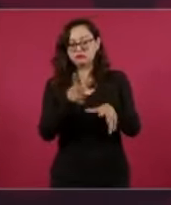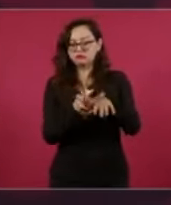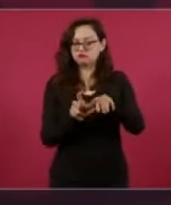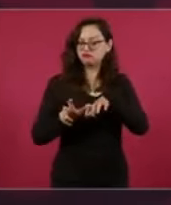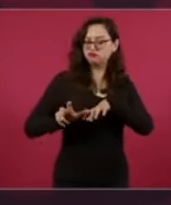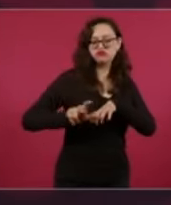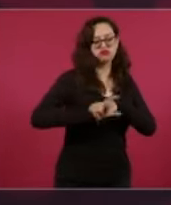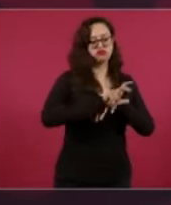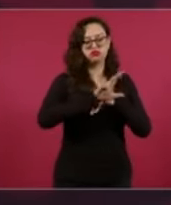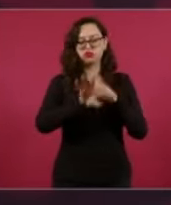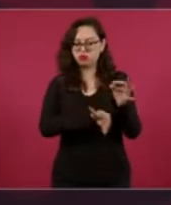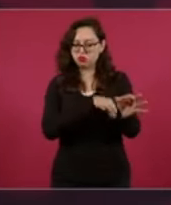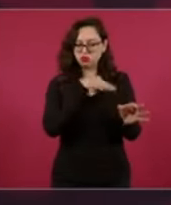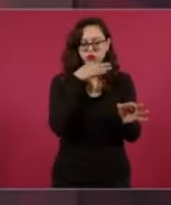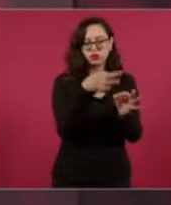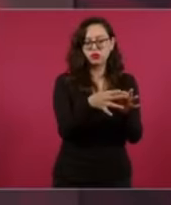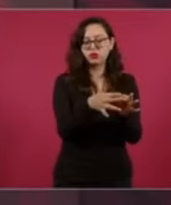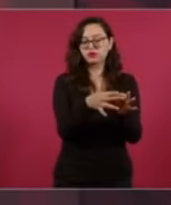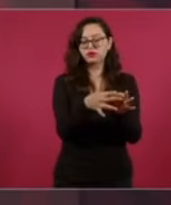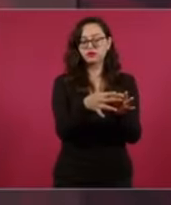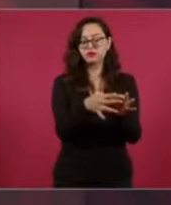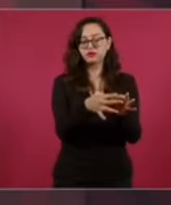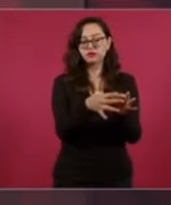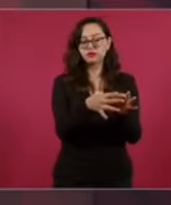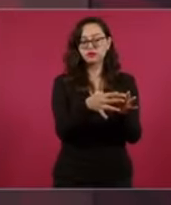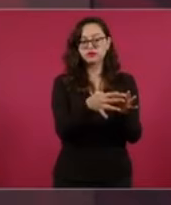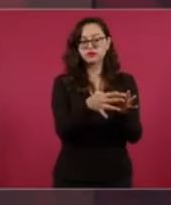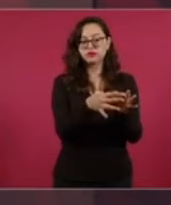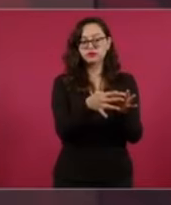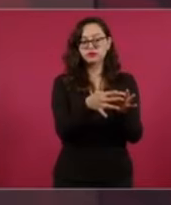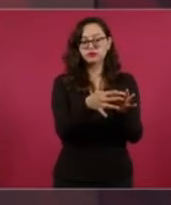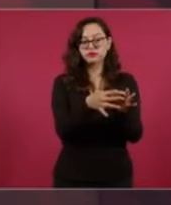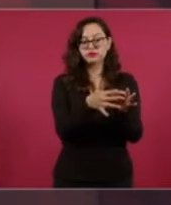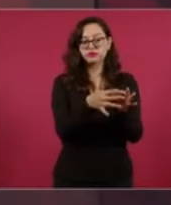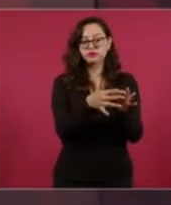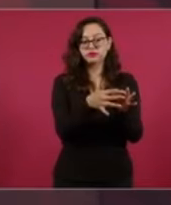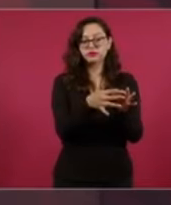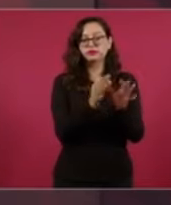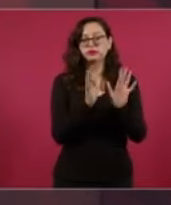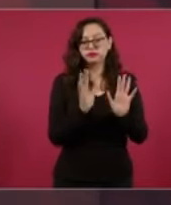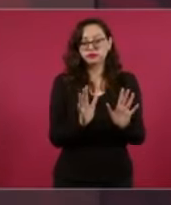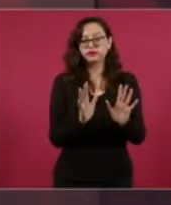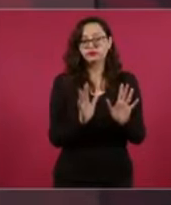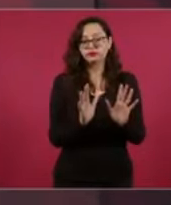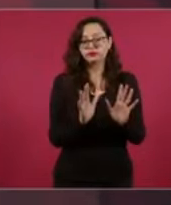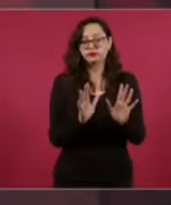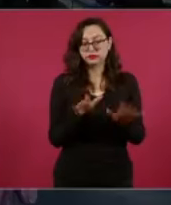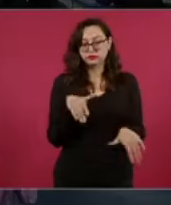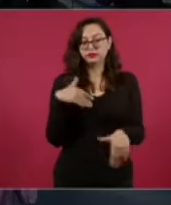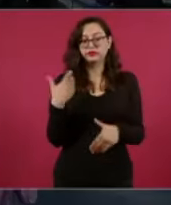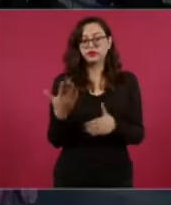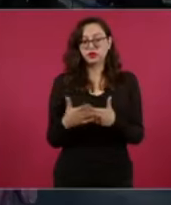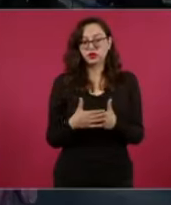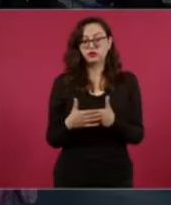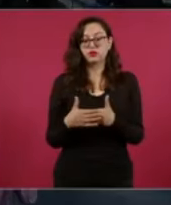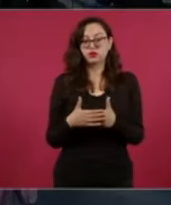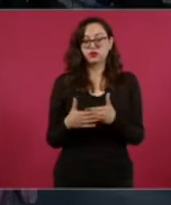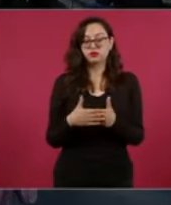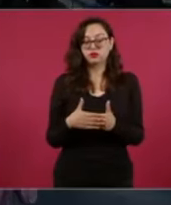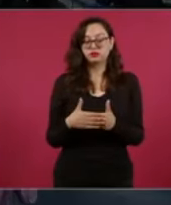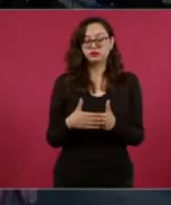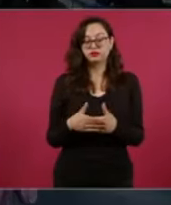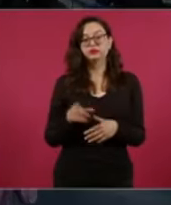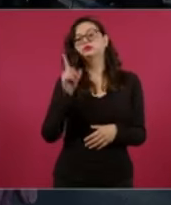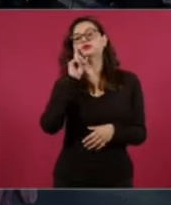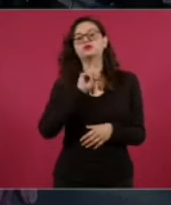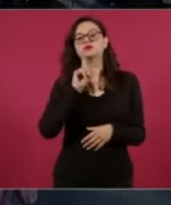ya la presidenta tiene un plan